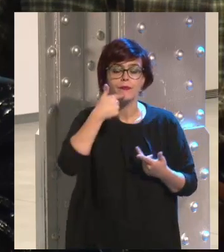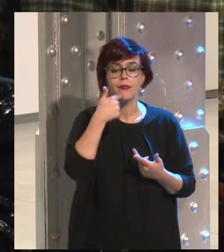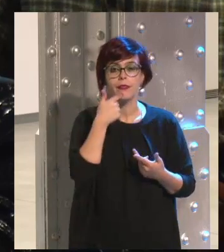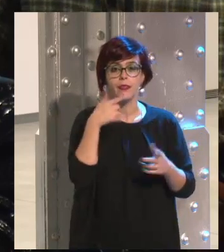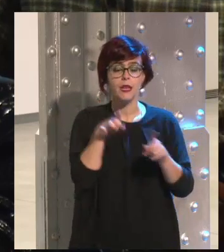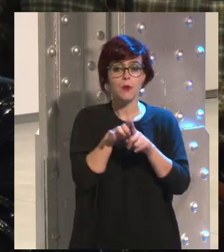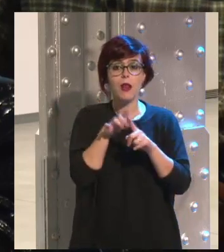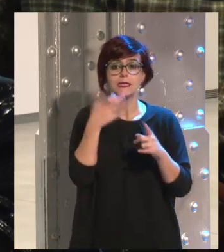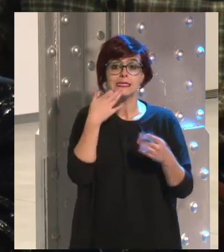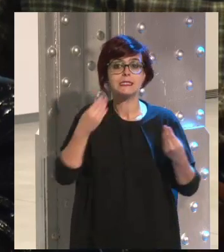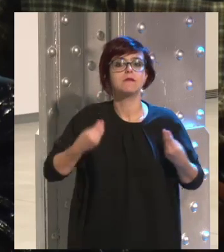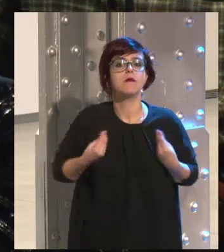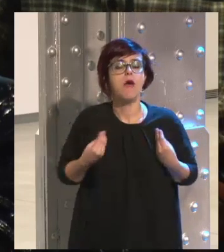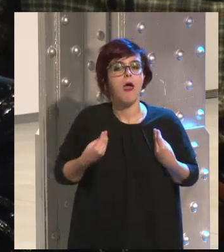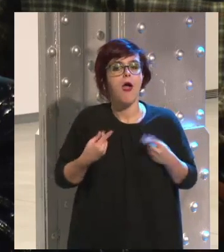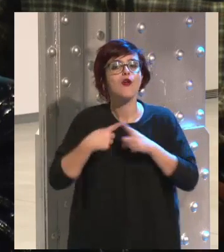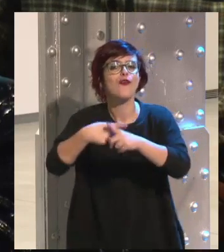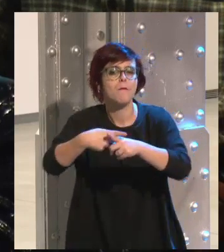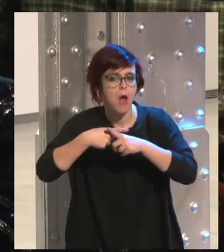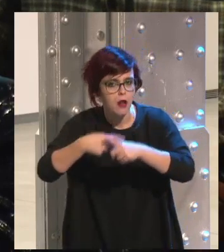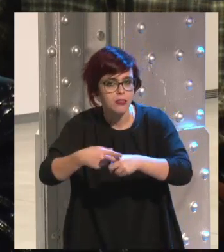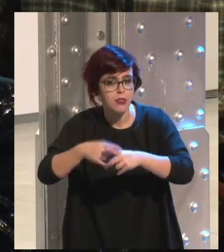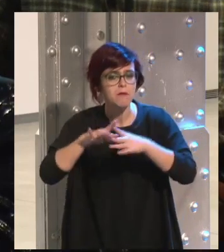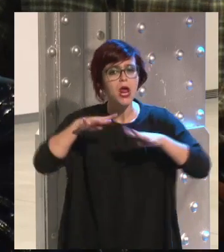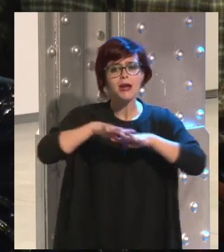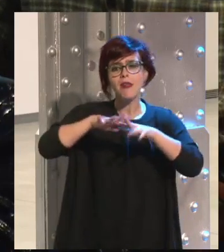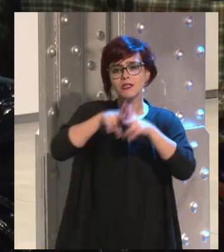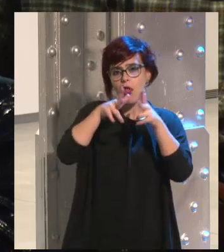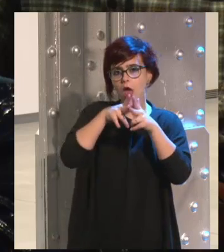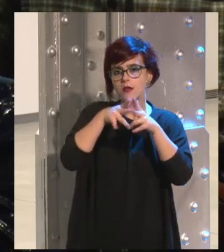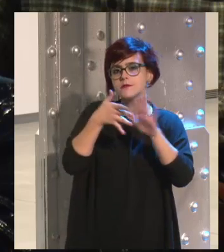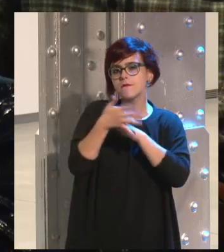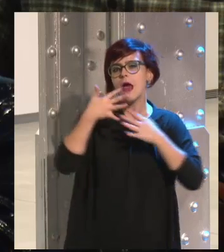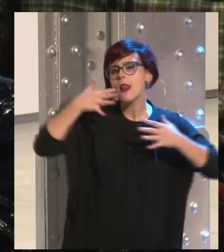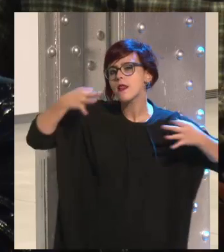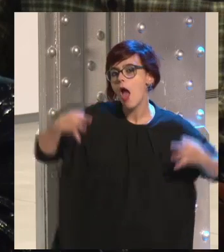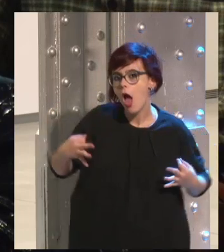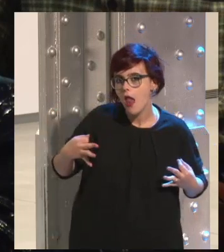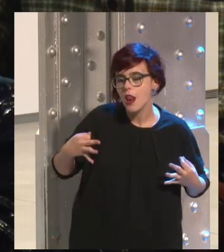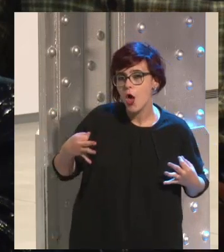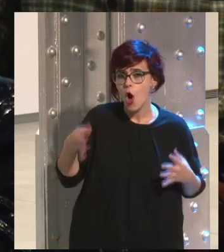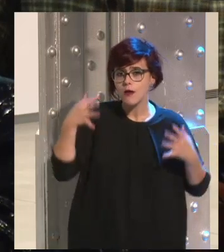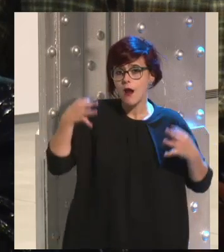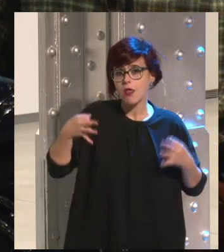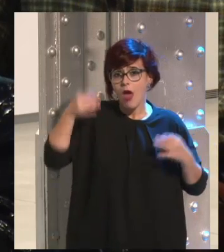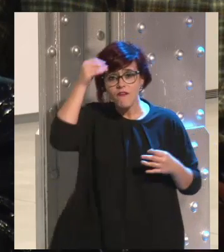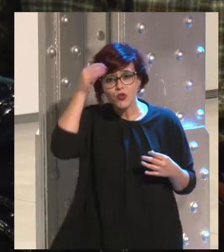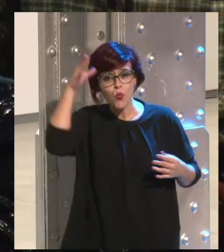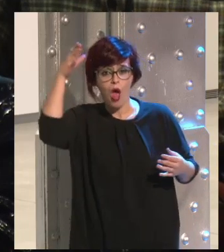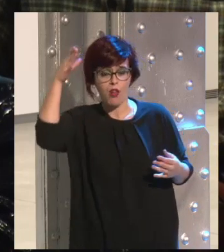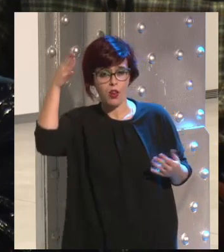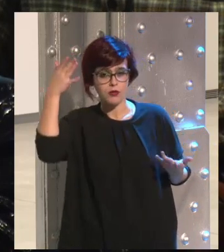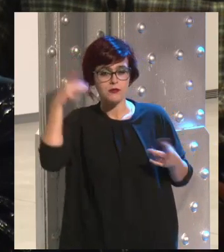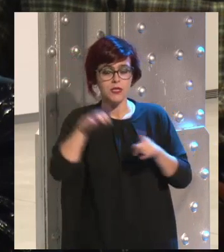si lo vives lo compartes, es real lo que se vive en las redes sociales, es una realidad virtual, quizás